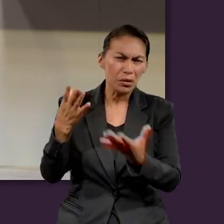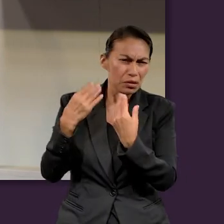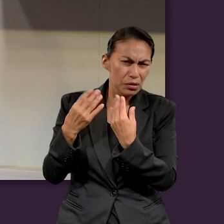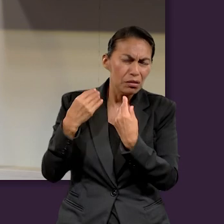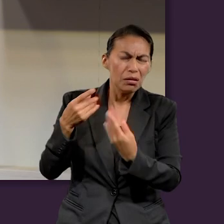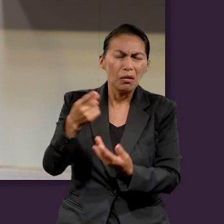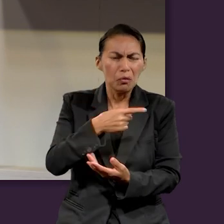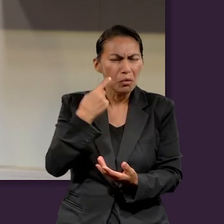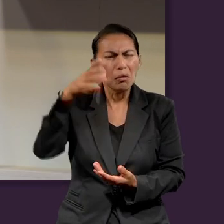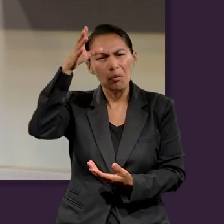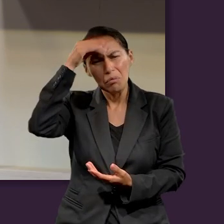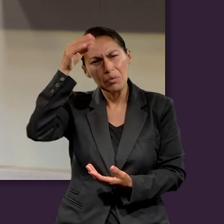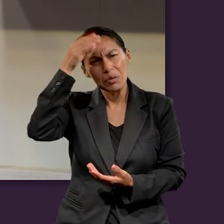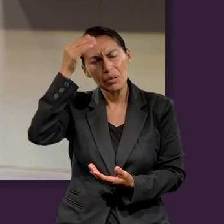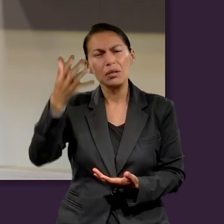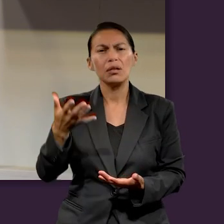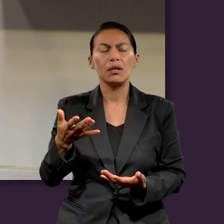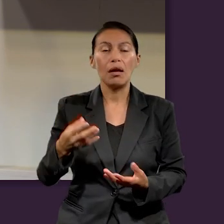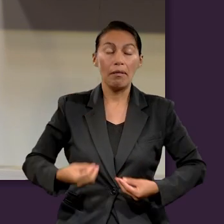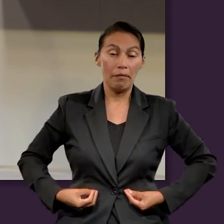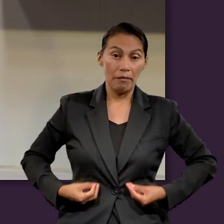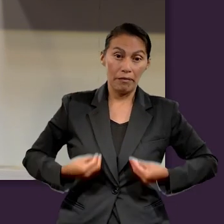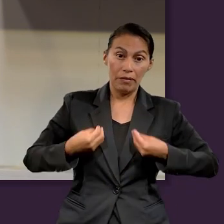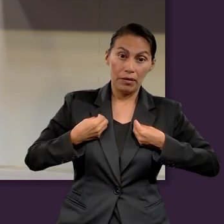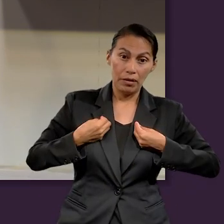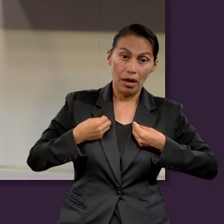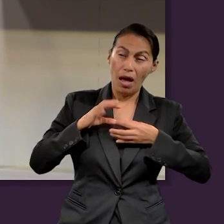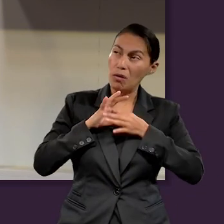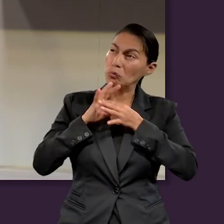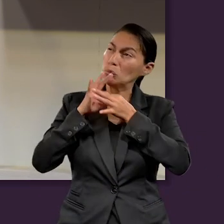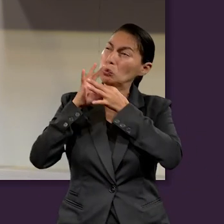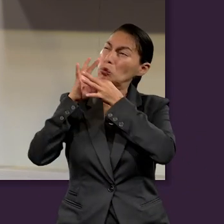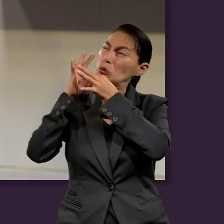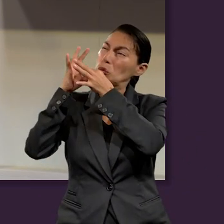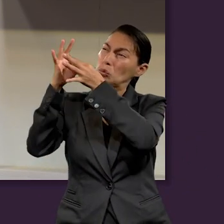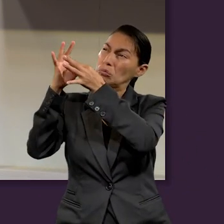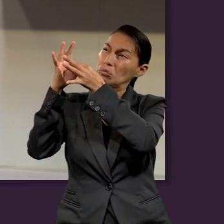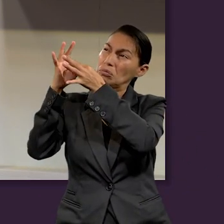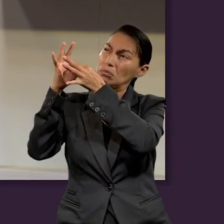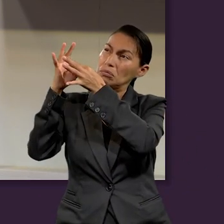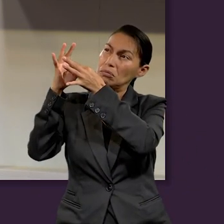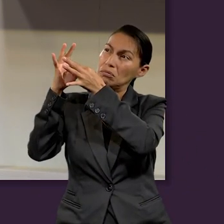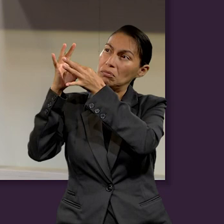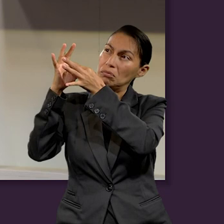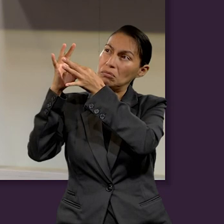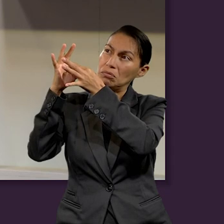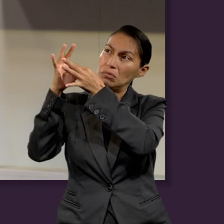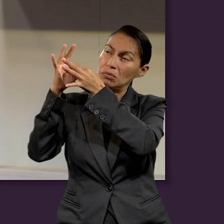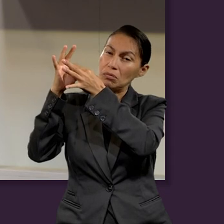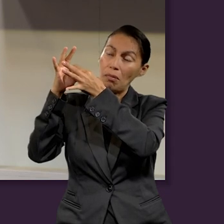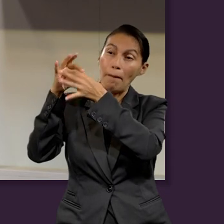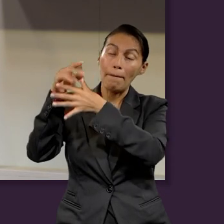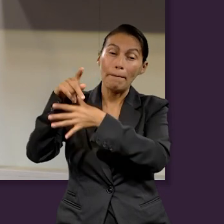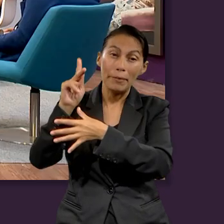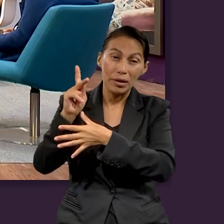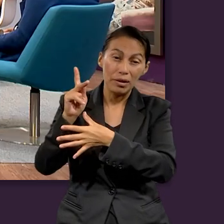enseñanza porque nuestra vida, si no está afianzada